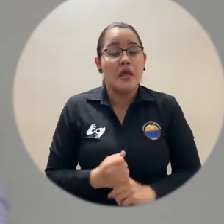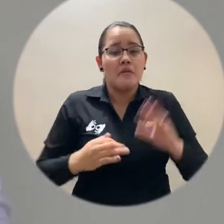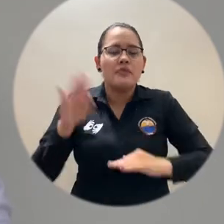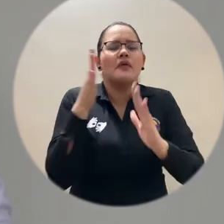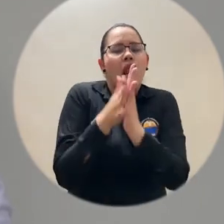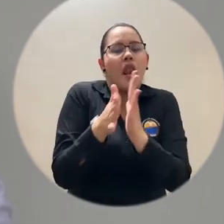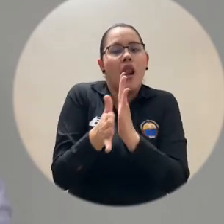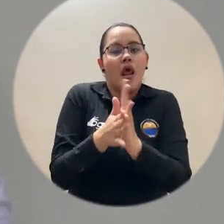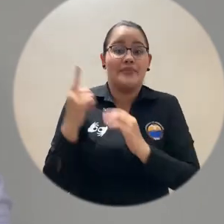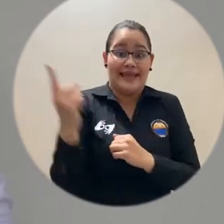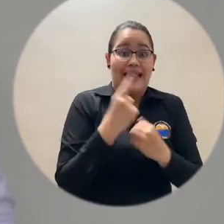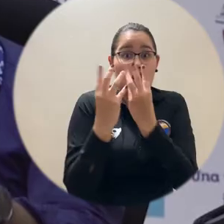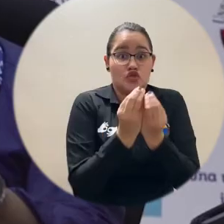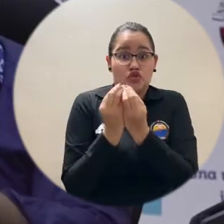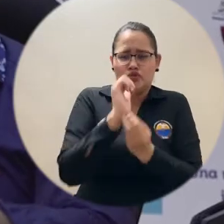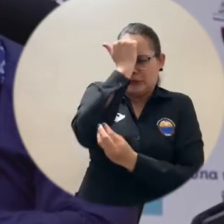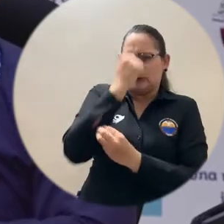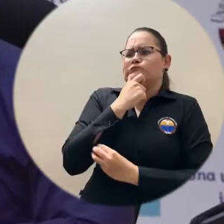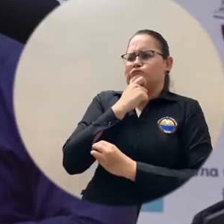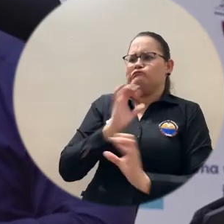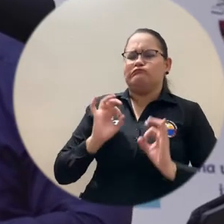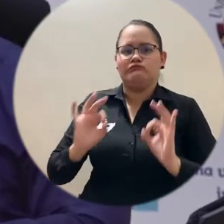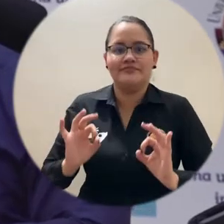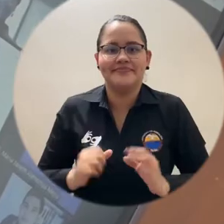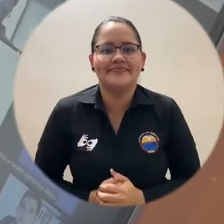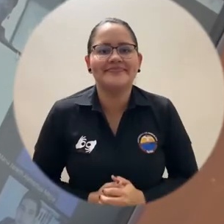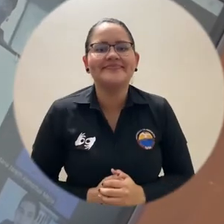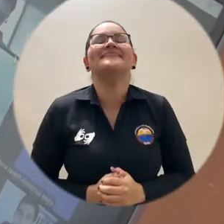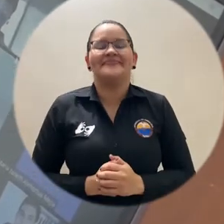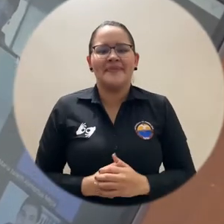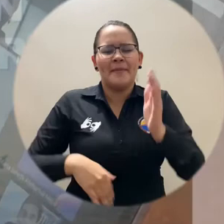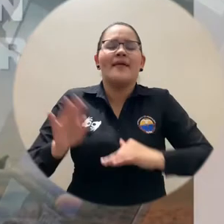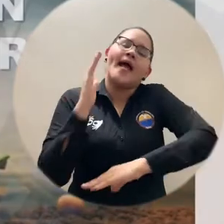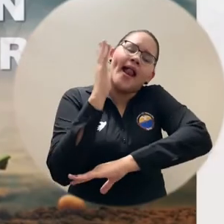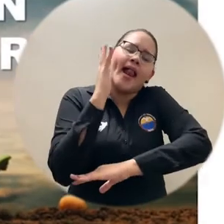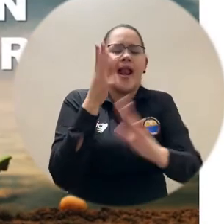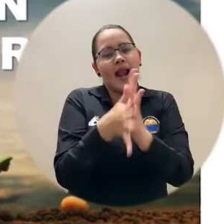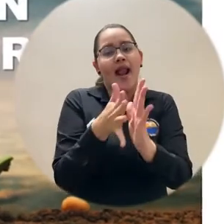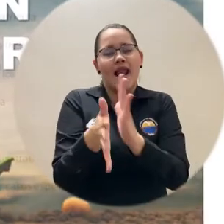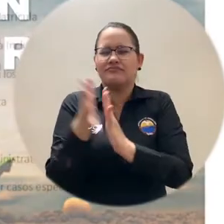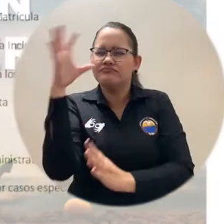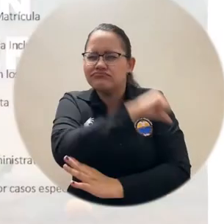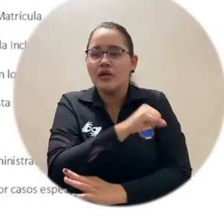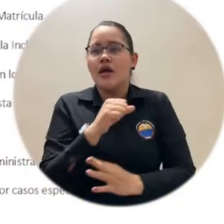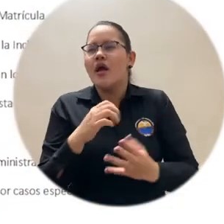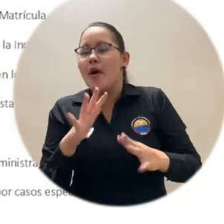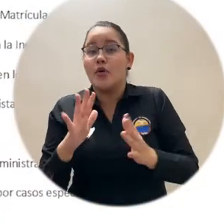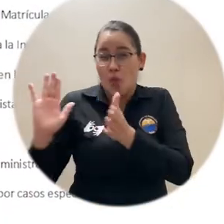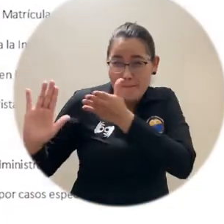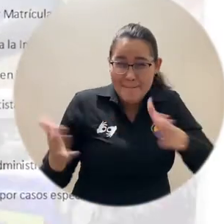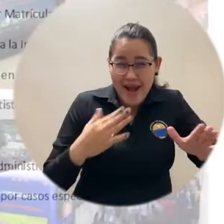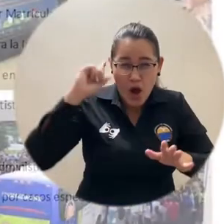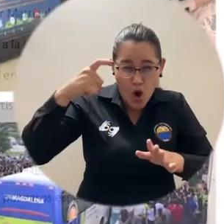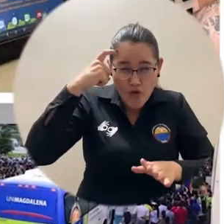valoración por parte del Consejo Superior. Como respuesta a esta presentación que dejó en evidencia prácticamente un 90% de